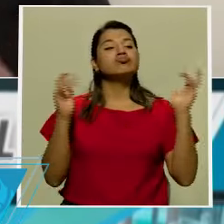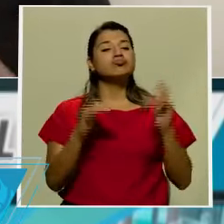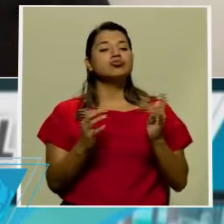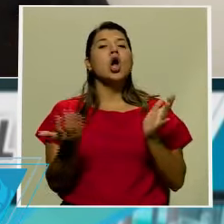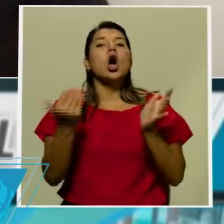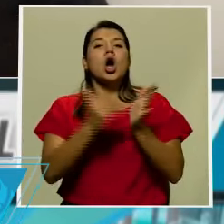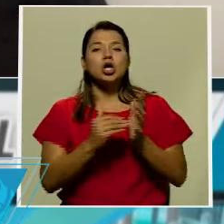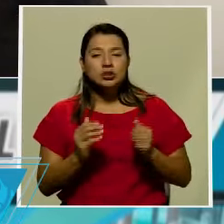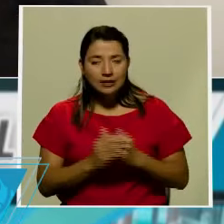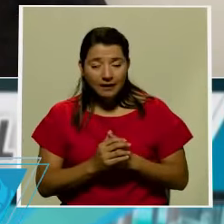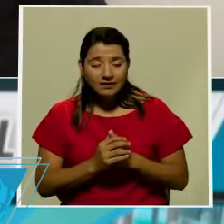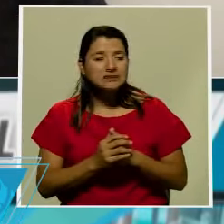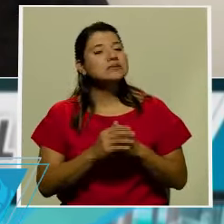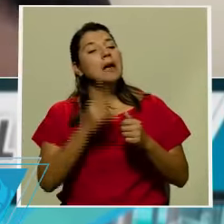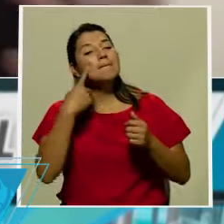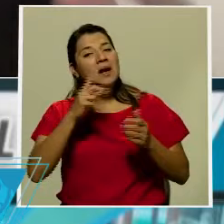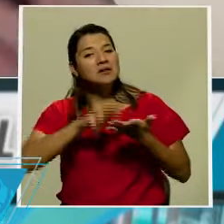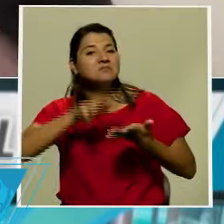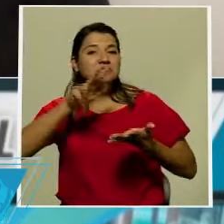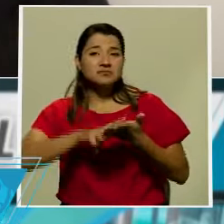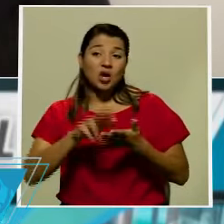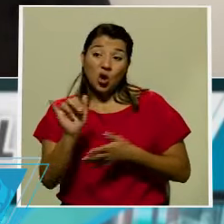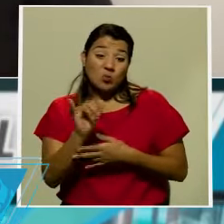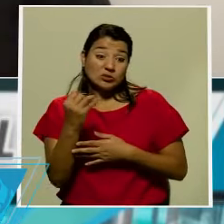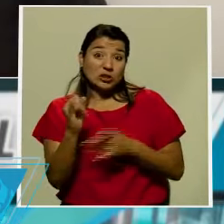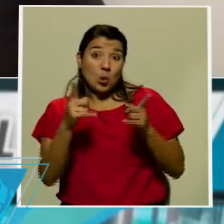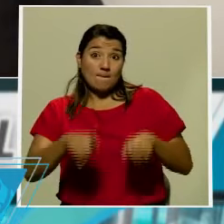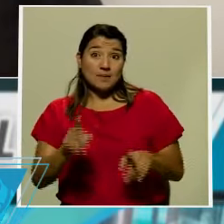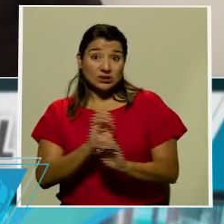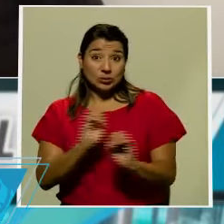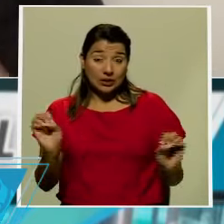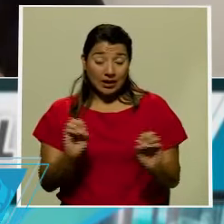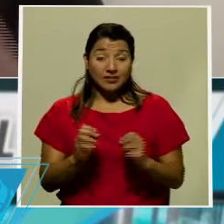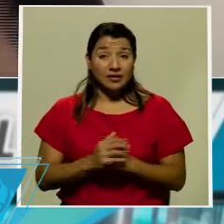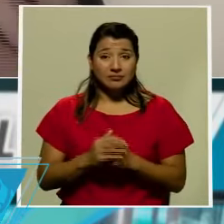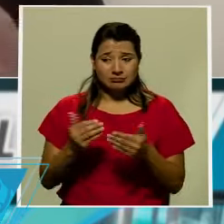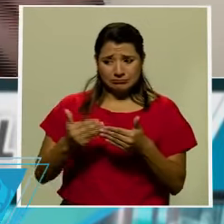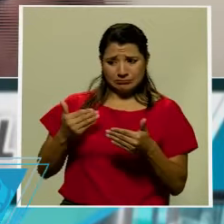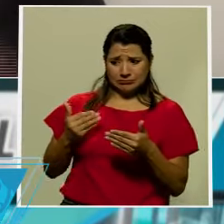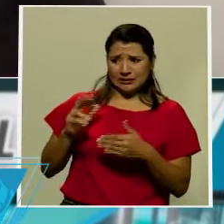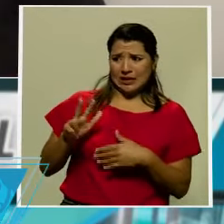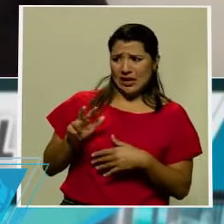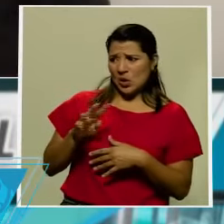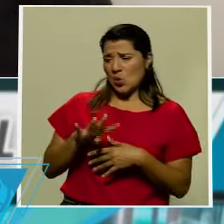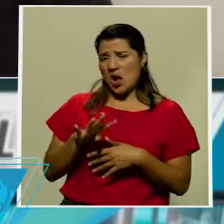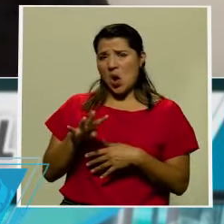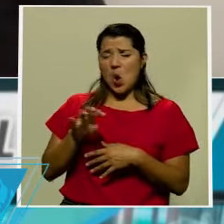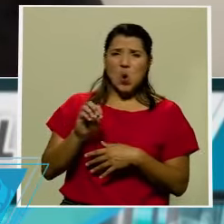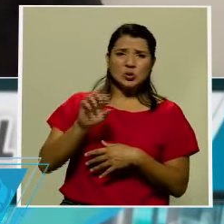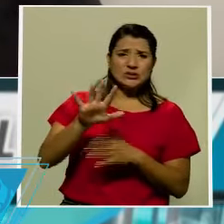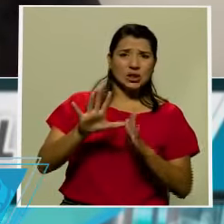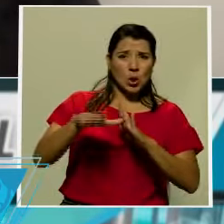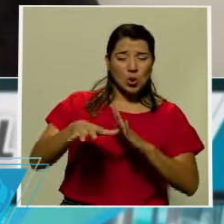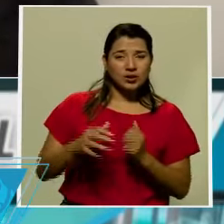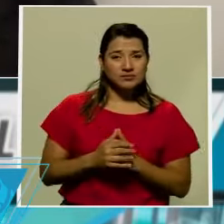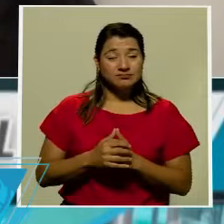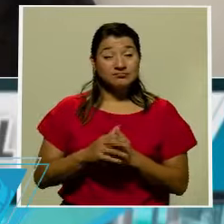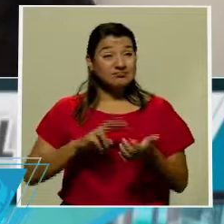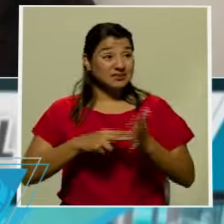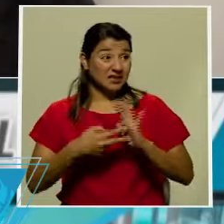en este momento el vicepresidente de Estados Unidos, como si no hubiera sucedido absolutamente nada hace tres, cuatro, cinco horas. Es decir que